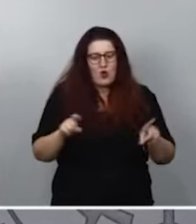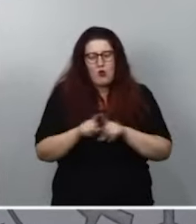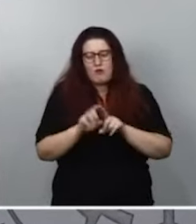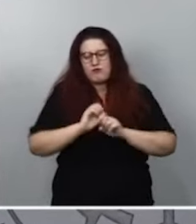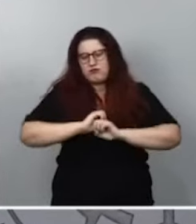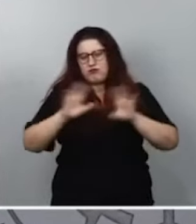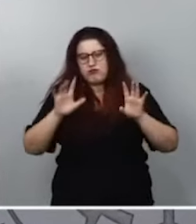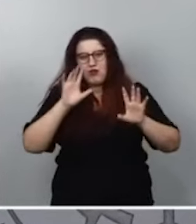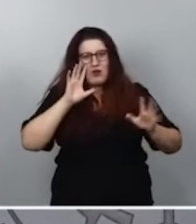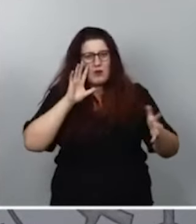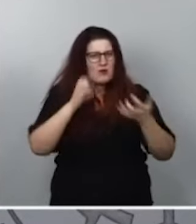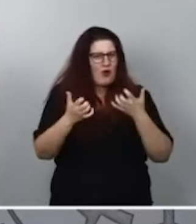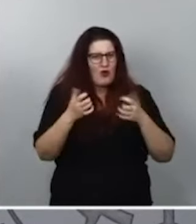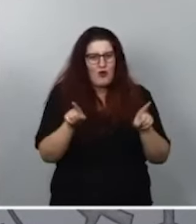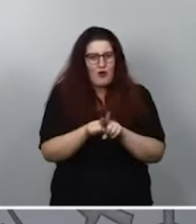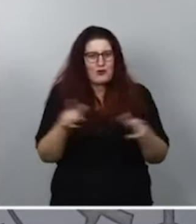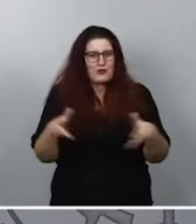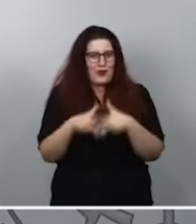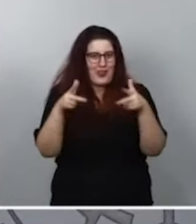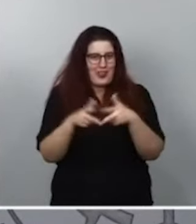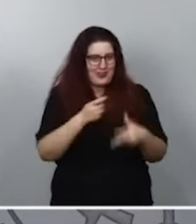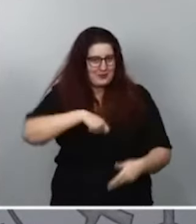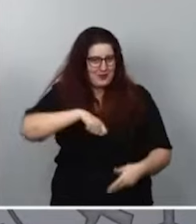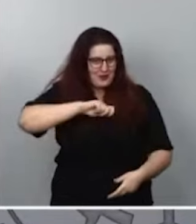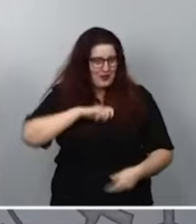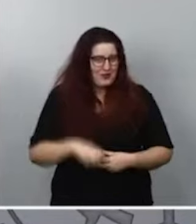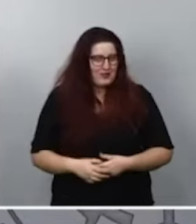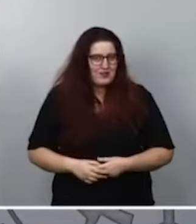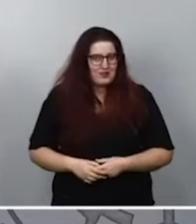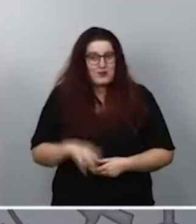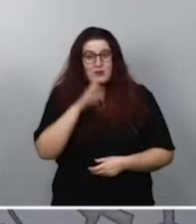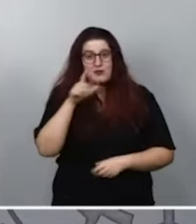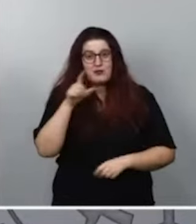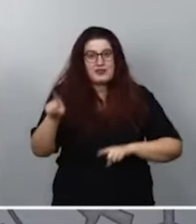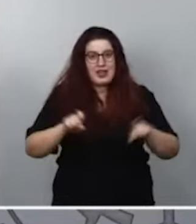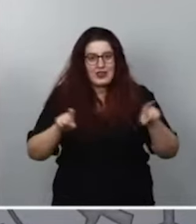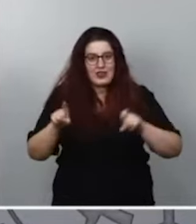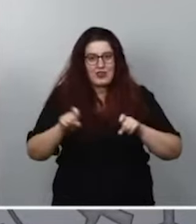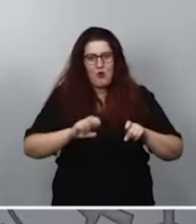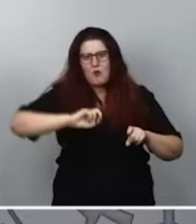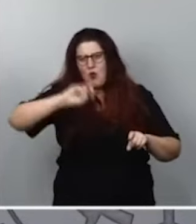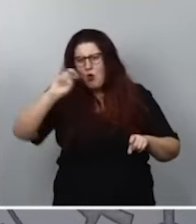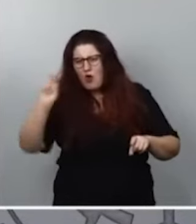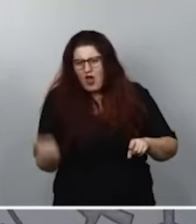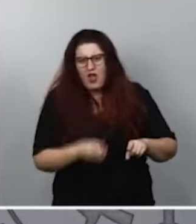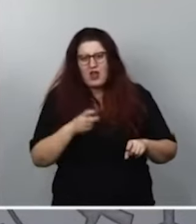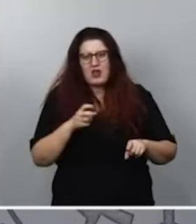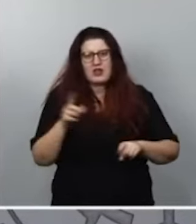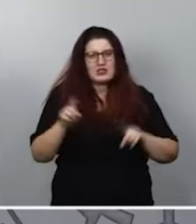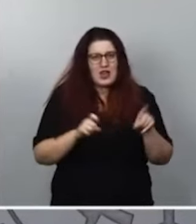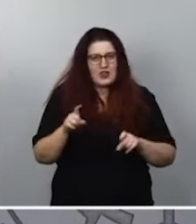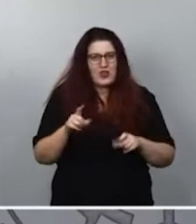reflejo, si me permite, de la propia sociedad española. Una selección plural, una selección